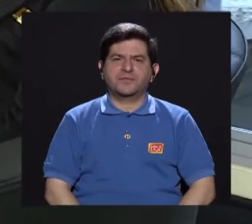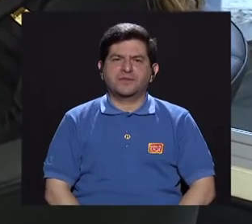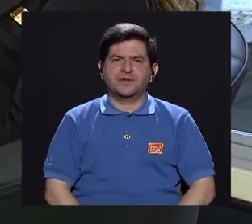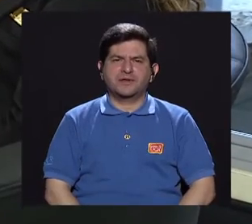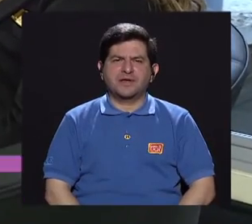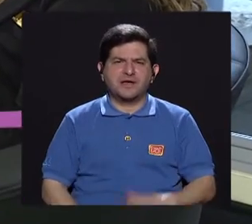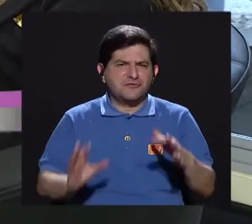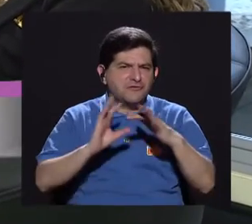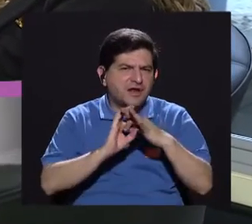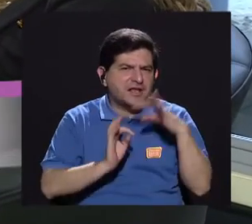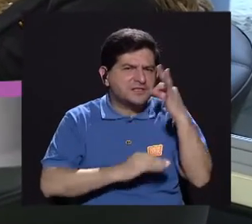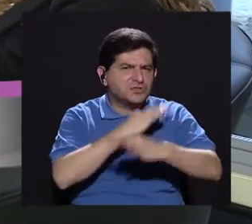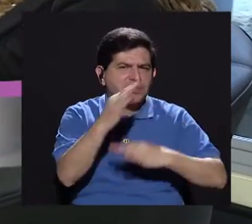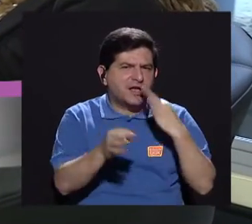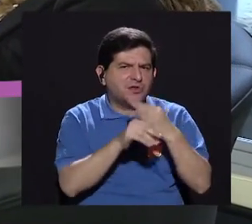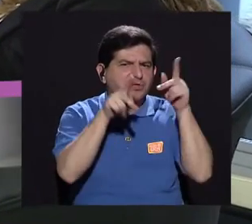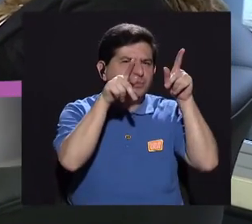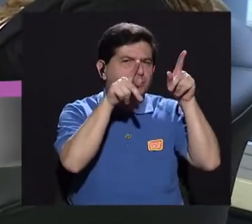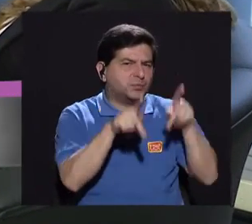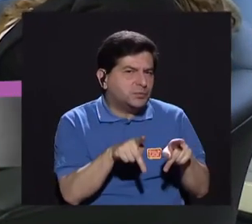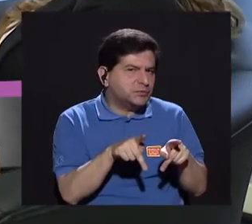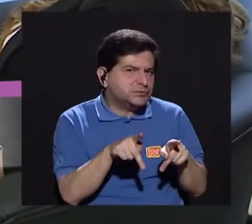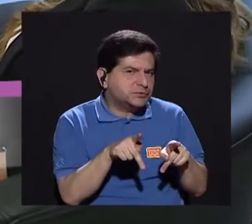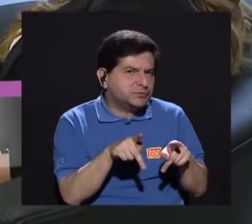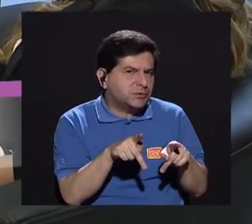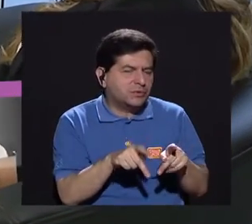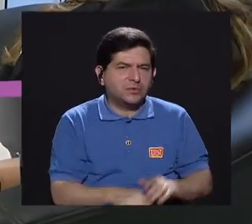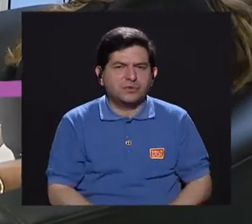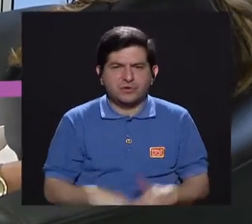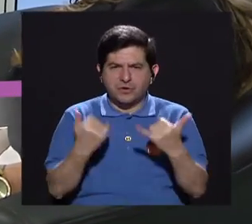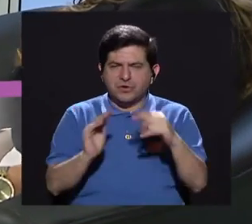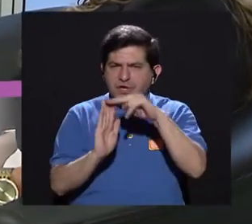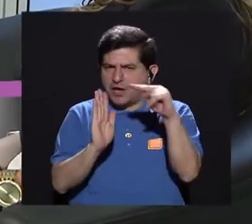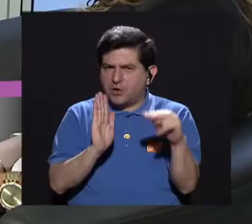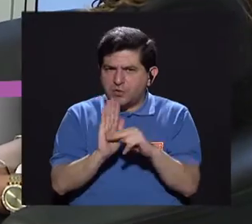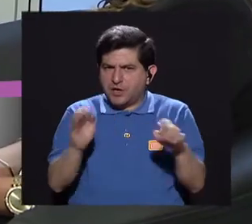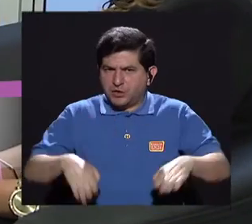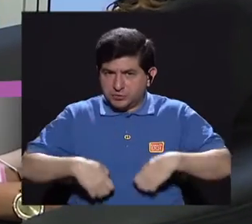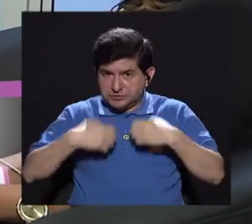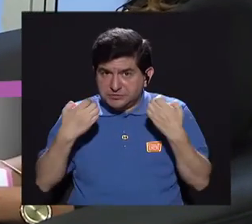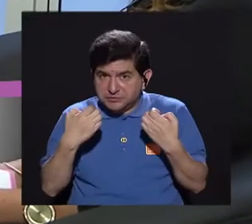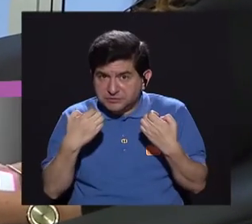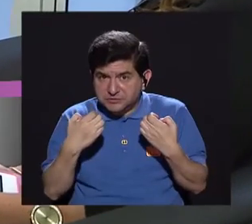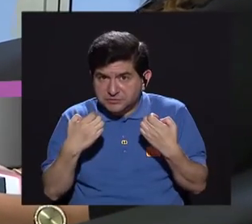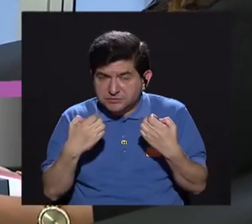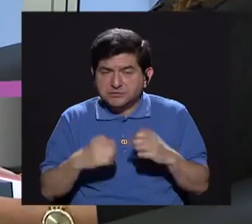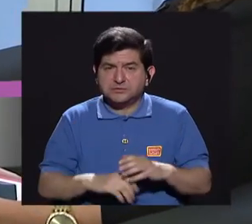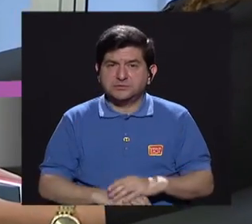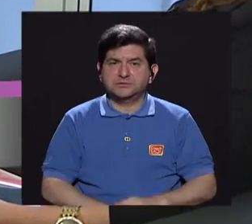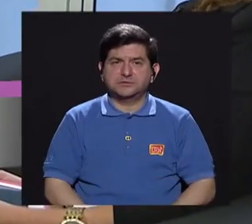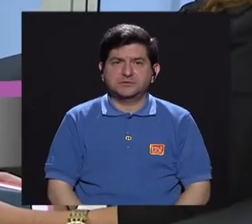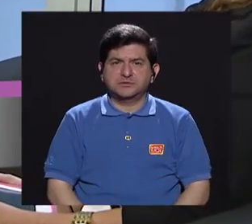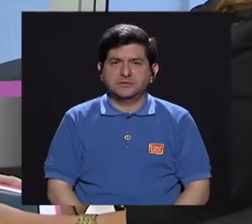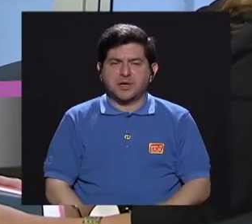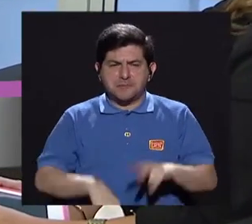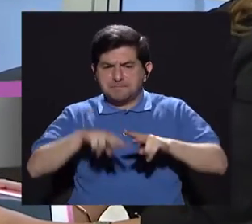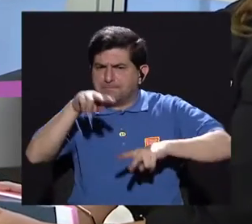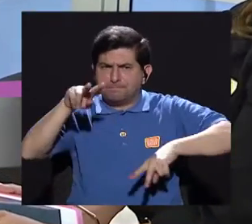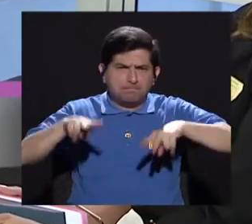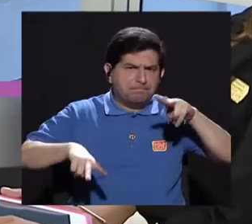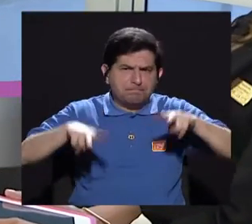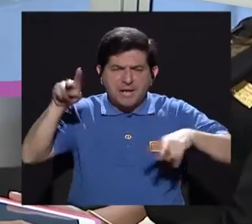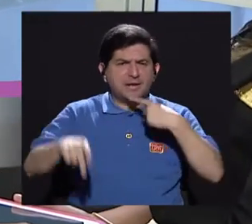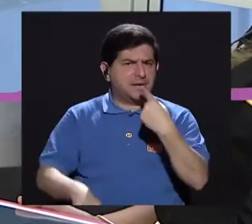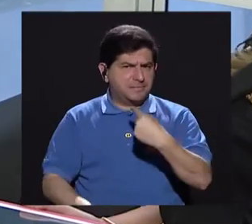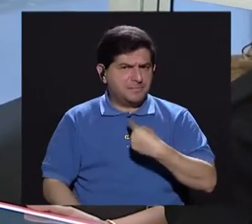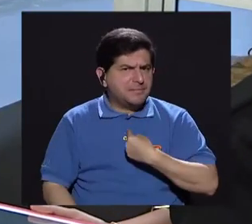relación a eso, de tipo de paciente, o si hay algo estandarizado, ¿verdad? ¿Esto varía